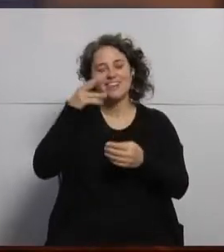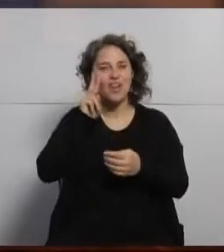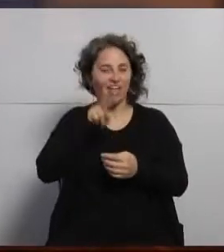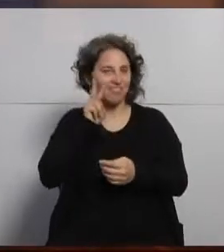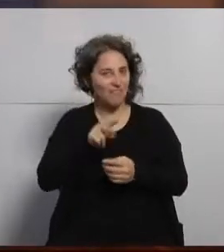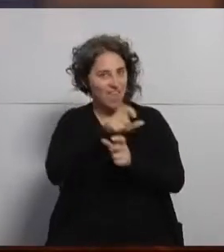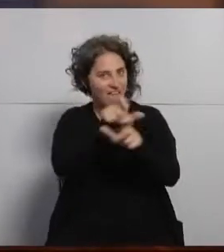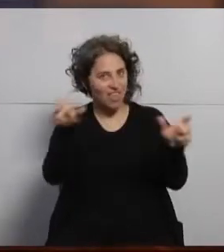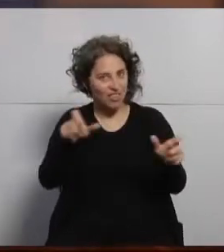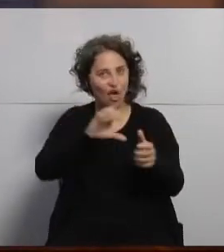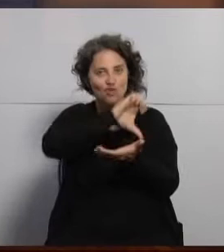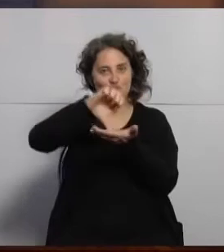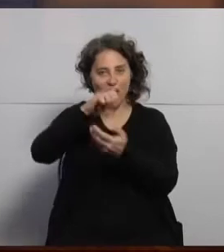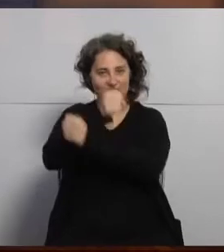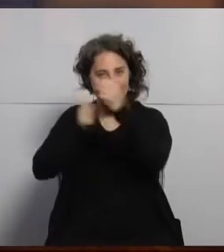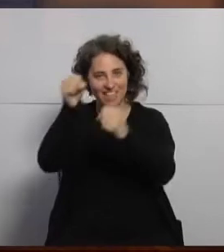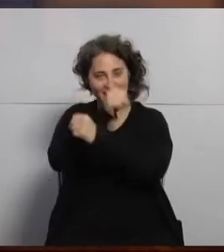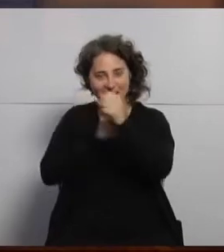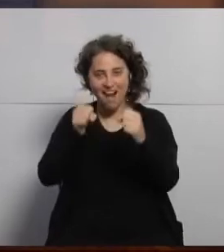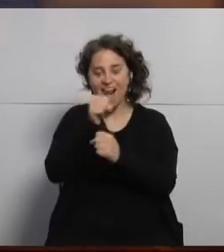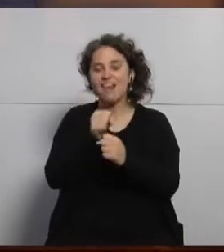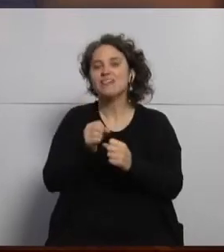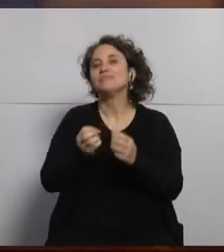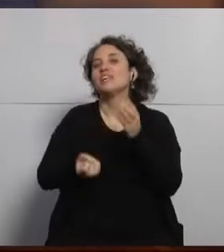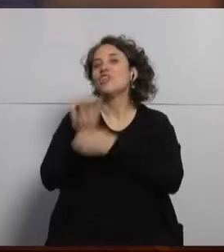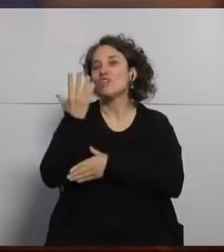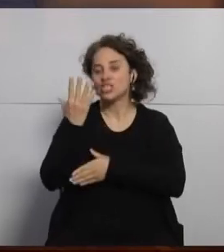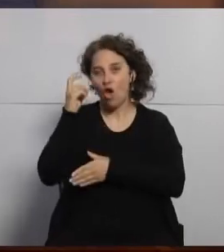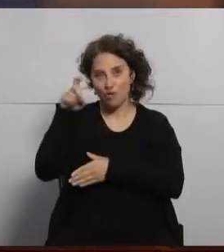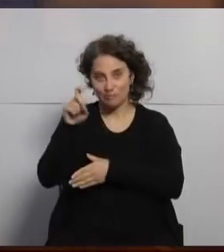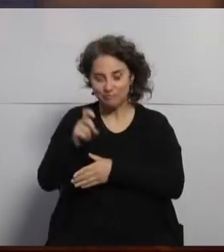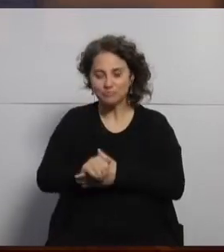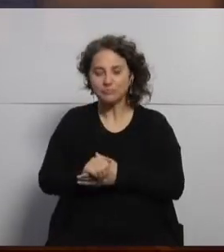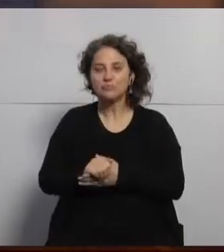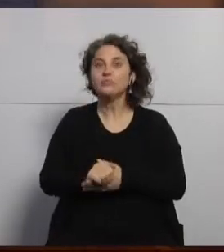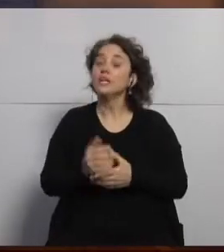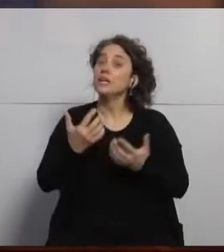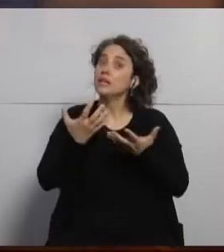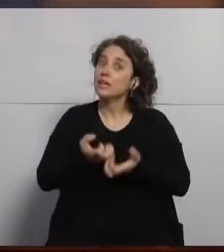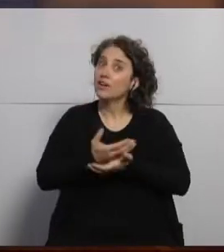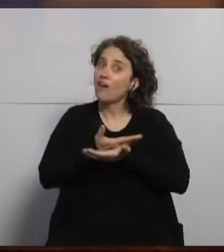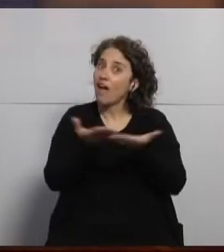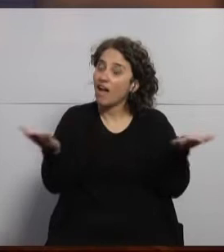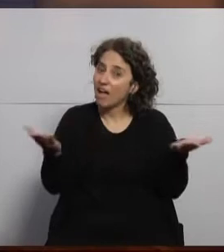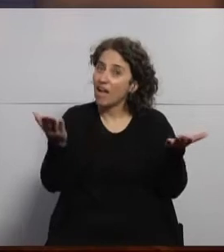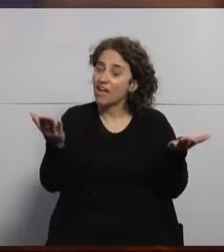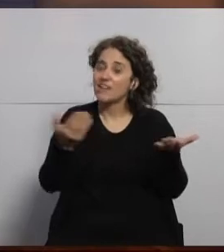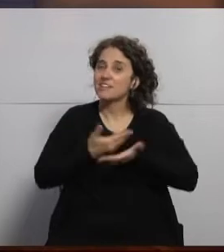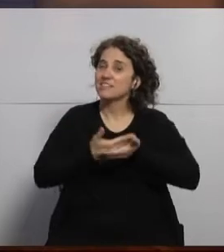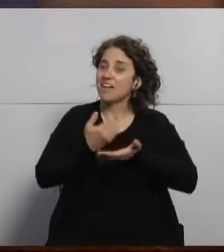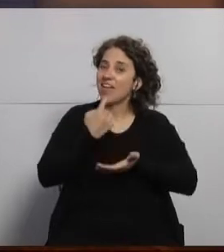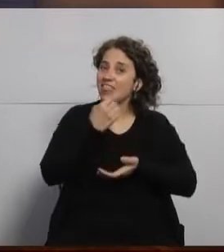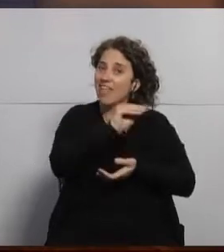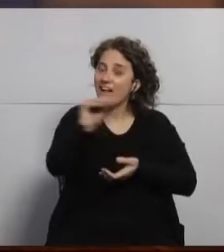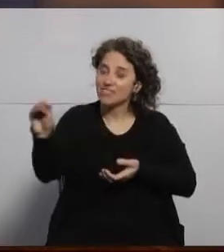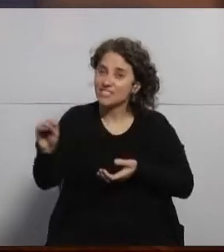evento de Ciudades Digitales y de Innovación. Voy a aclarificar qué pena, de pronto, el